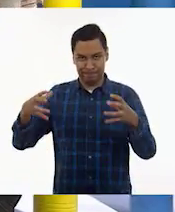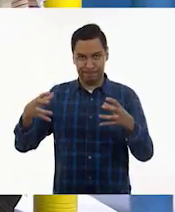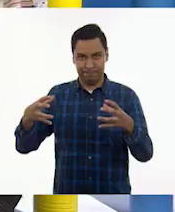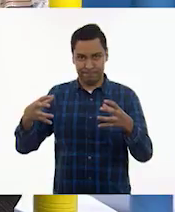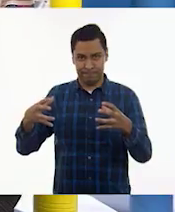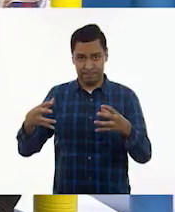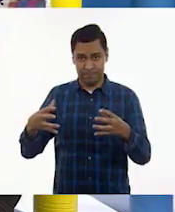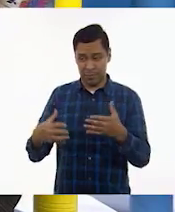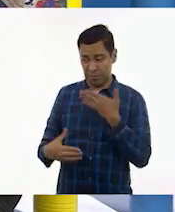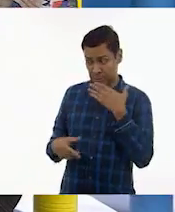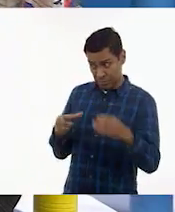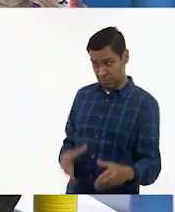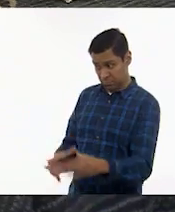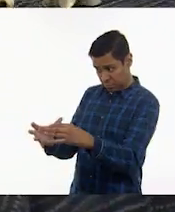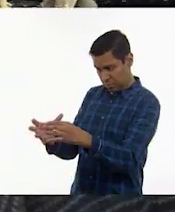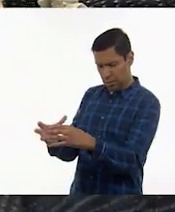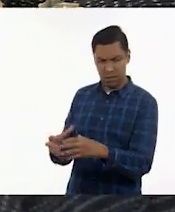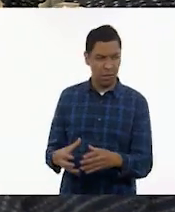Sí.